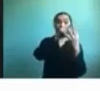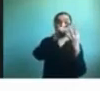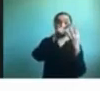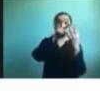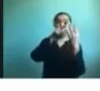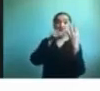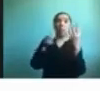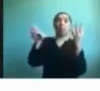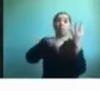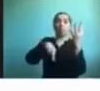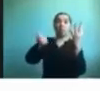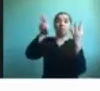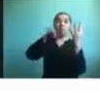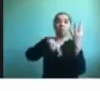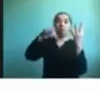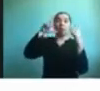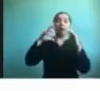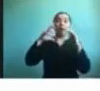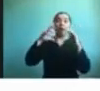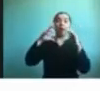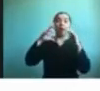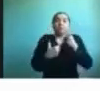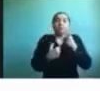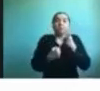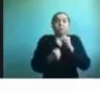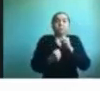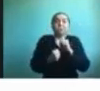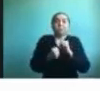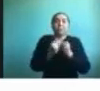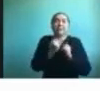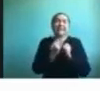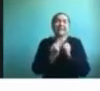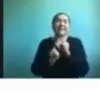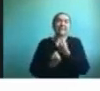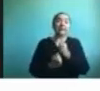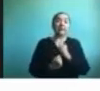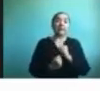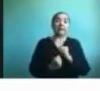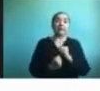más que calmarnos, aumenta la ansiedad que tenemos respecto al tema.